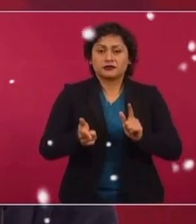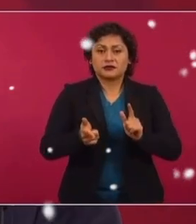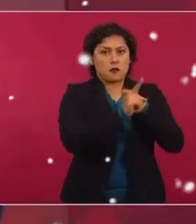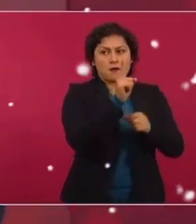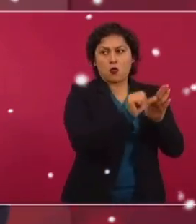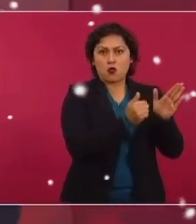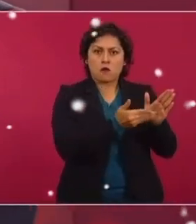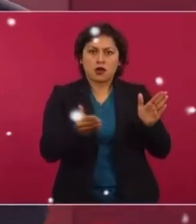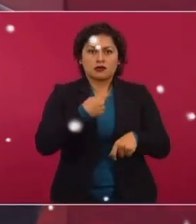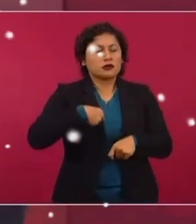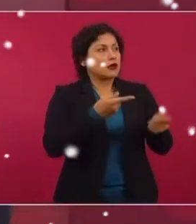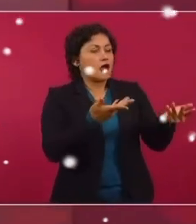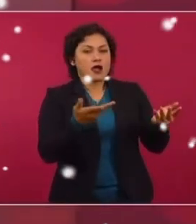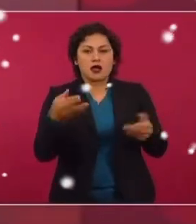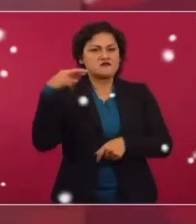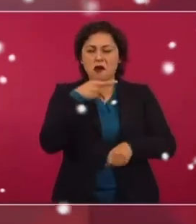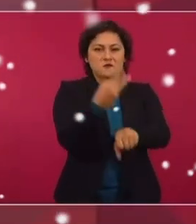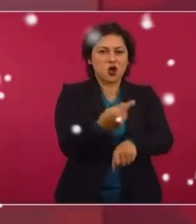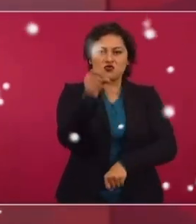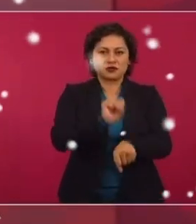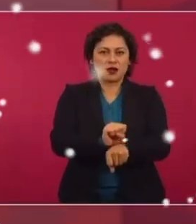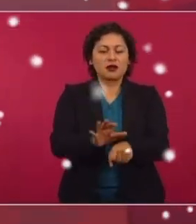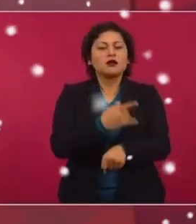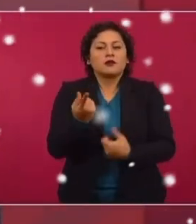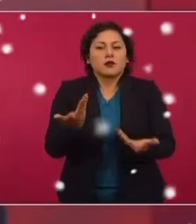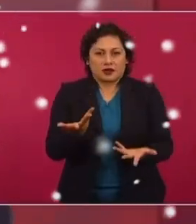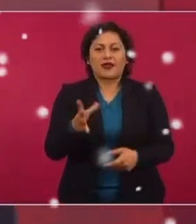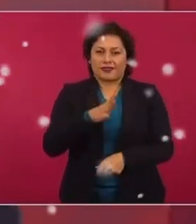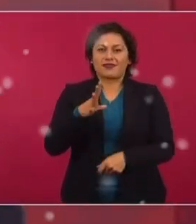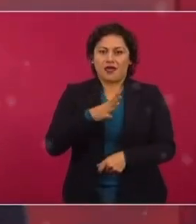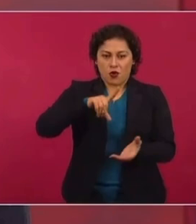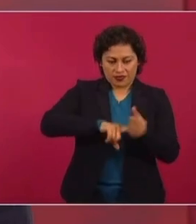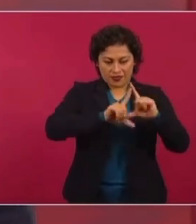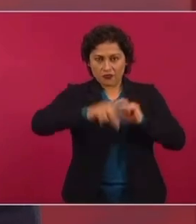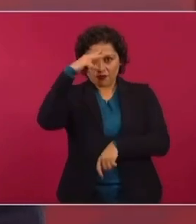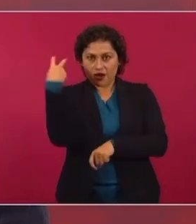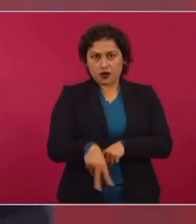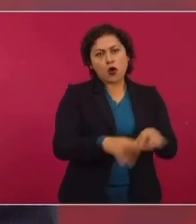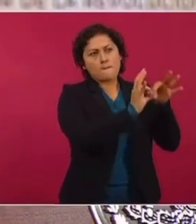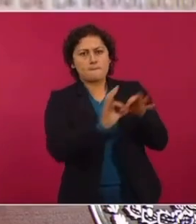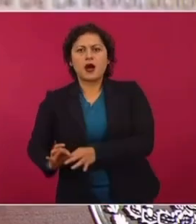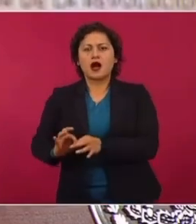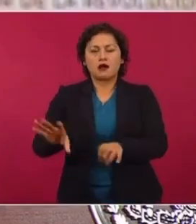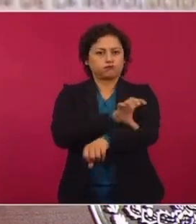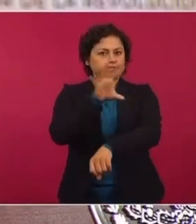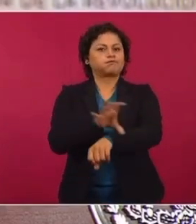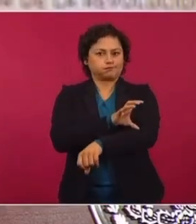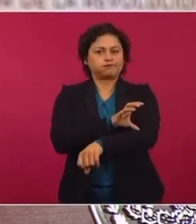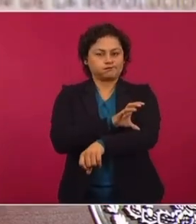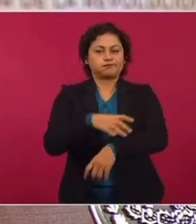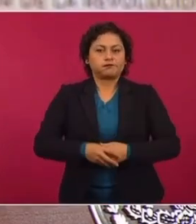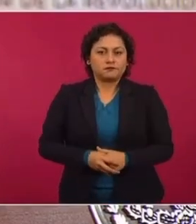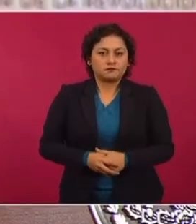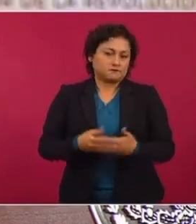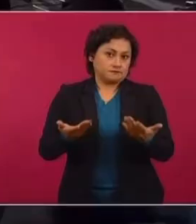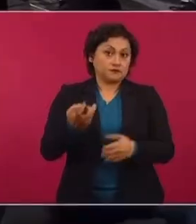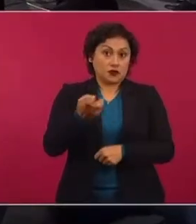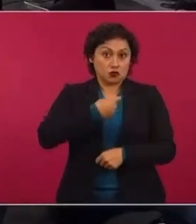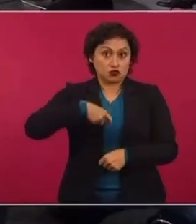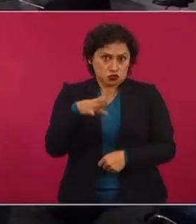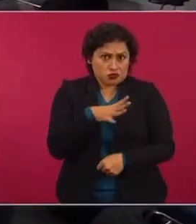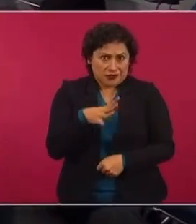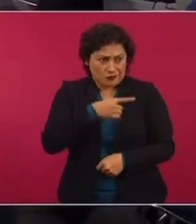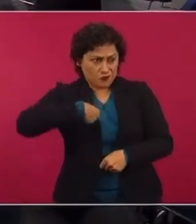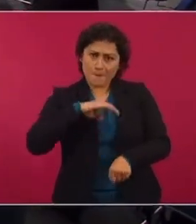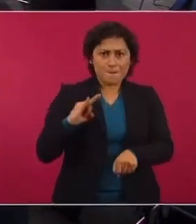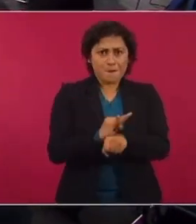problema en una semana y lo resolvimos porque tenemos una red nacional de conducción de energía, que la vamos a defender y